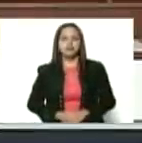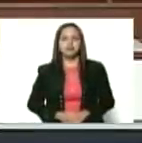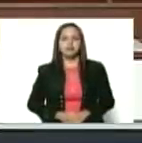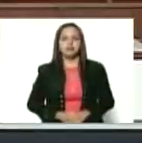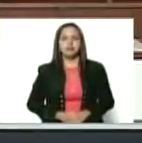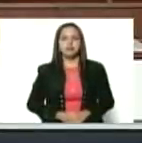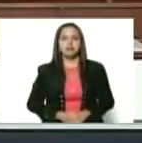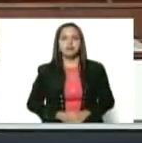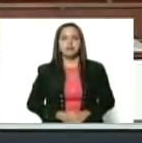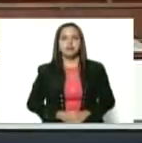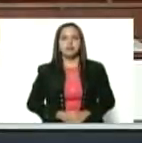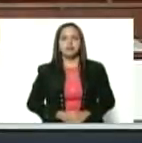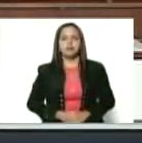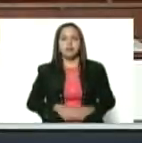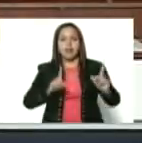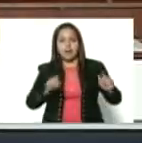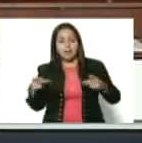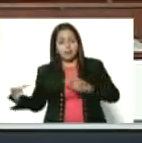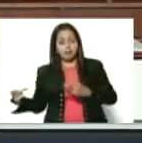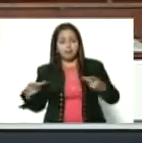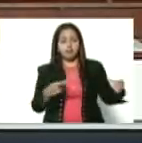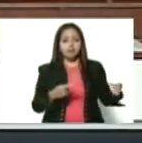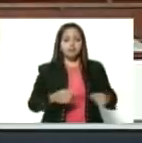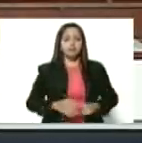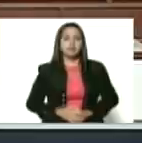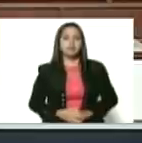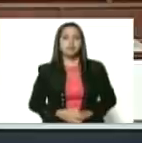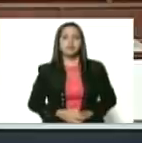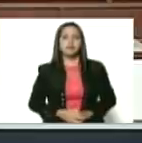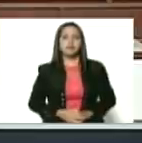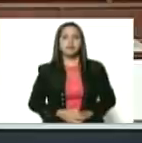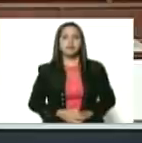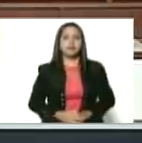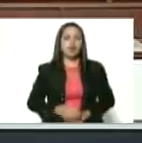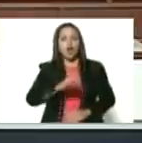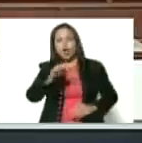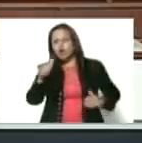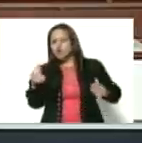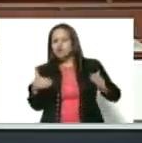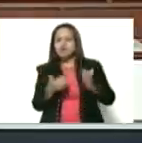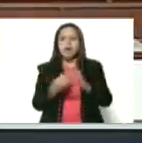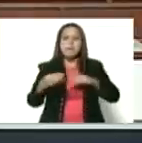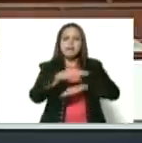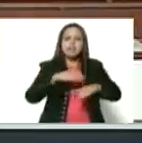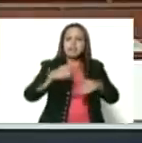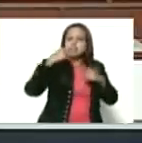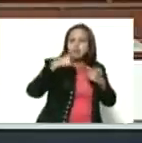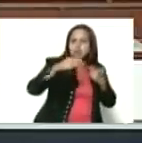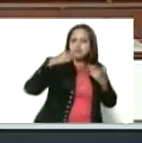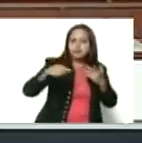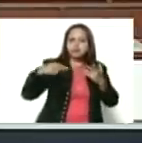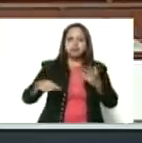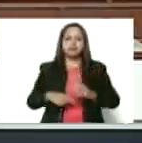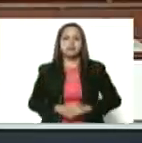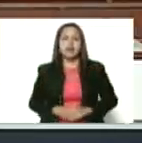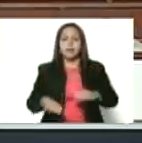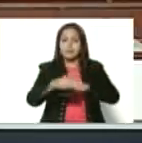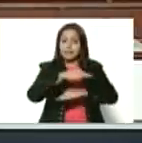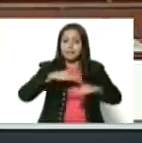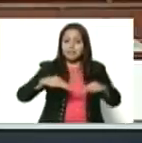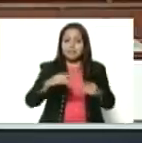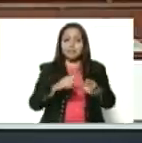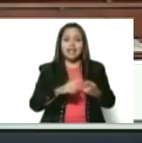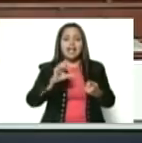También mandé a invitar a todas nuestras ministras. Estaba la ministra